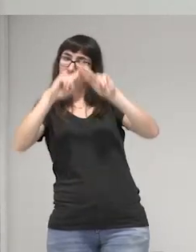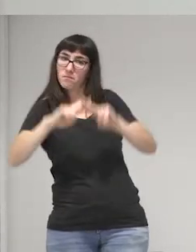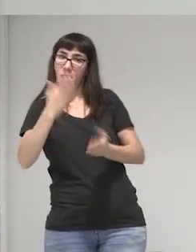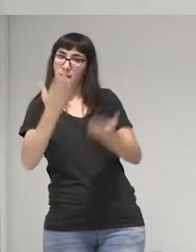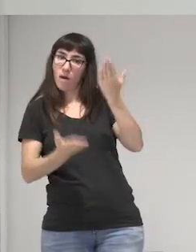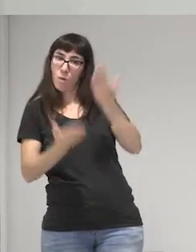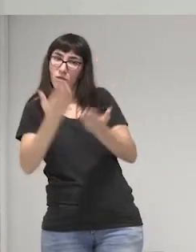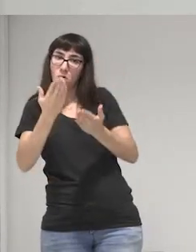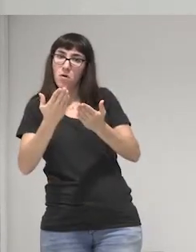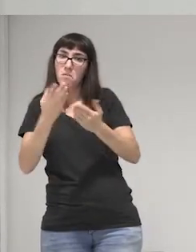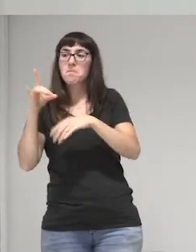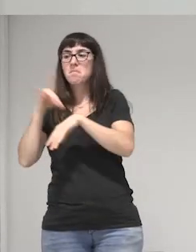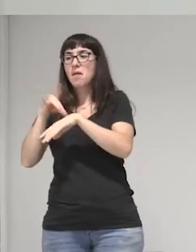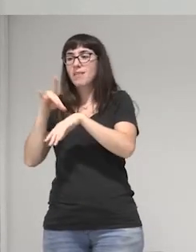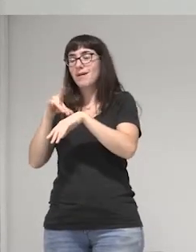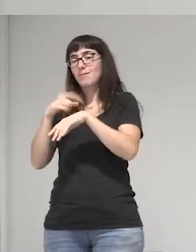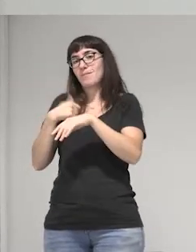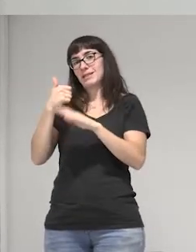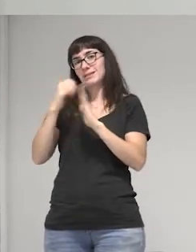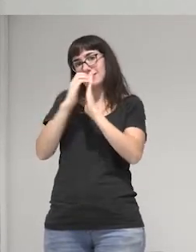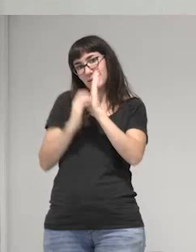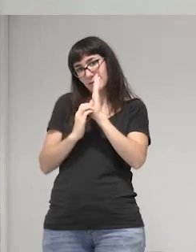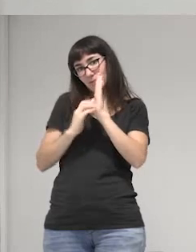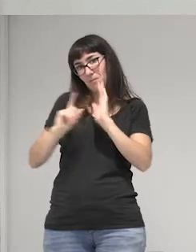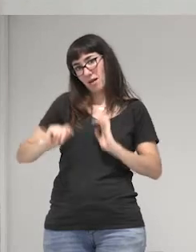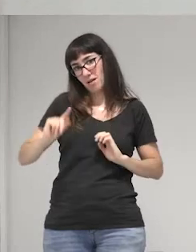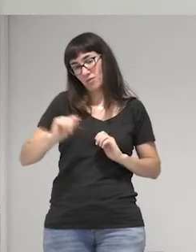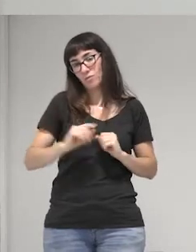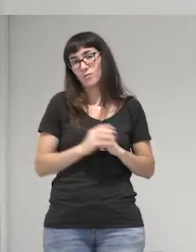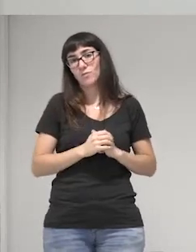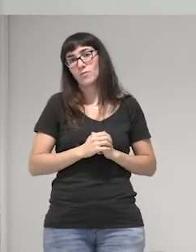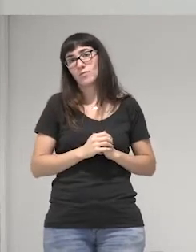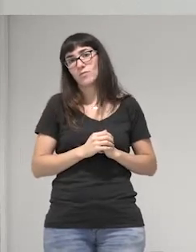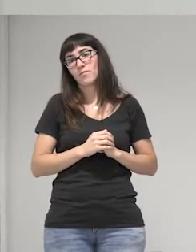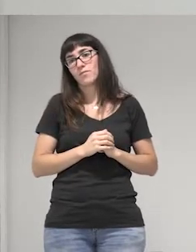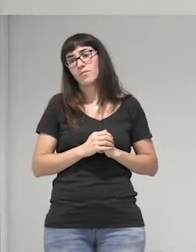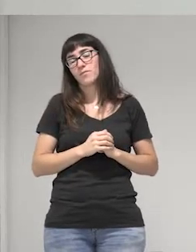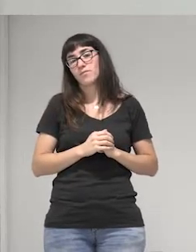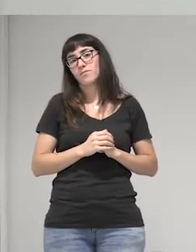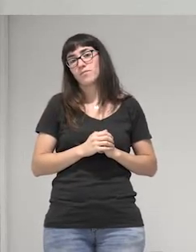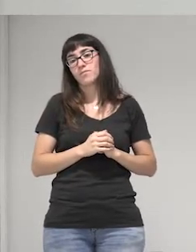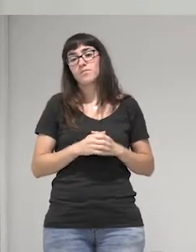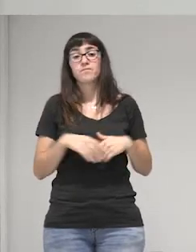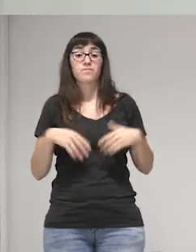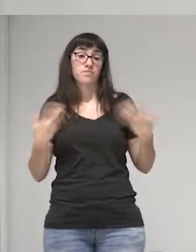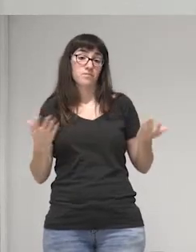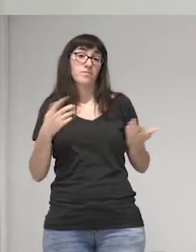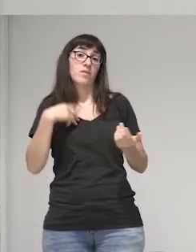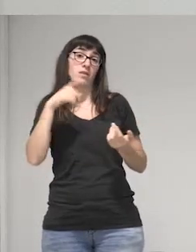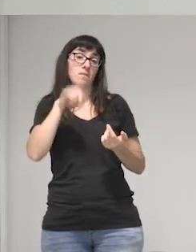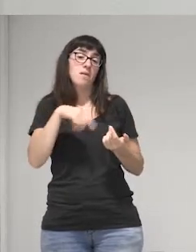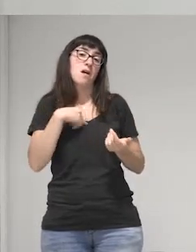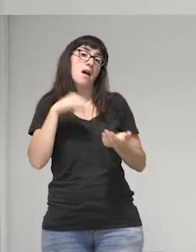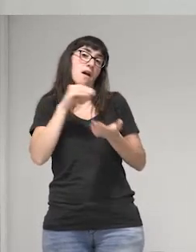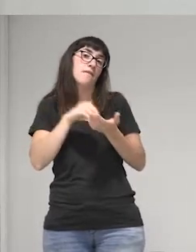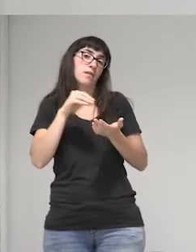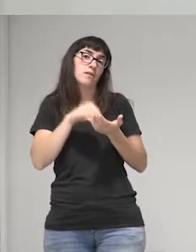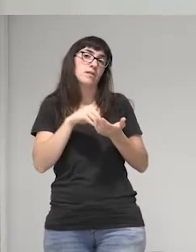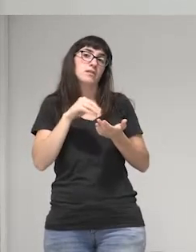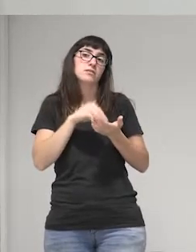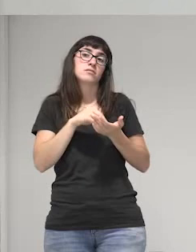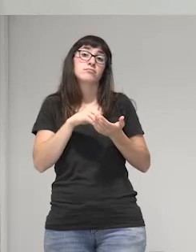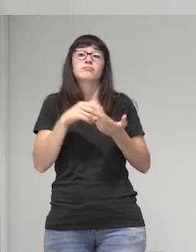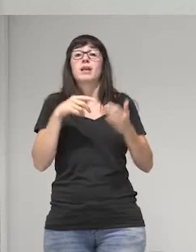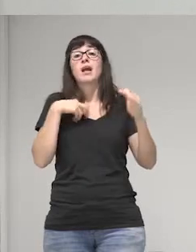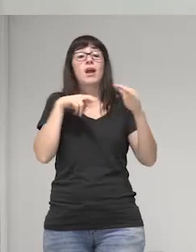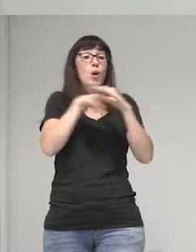los medicamentos nos puedan costar menos y y buscamos también pues a veces no siempre tenemos los